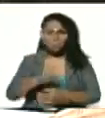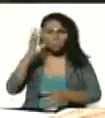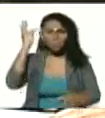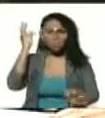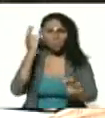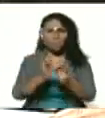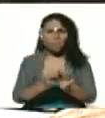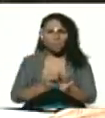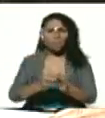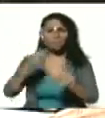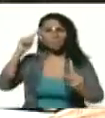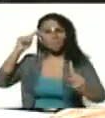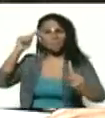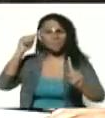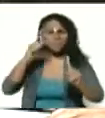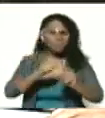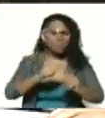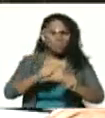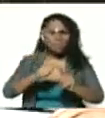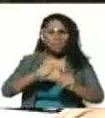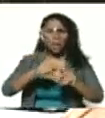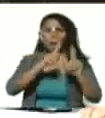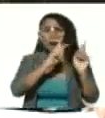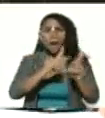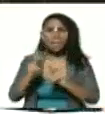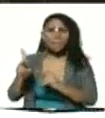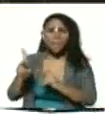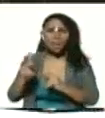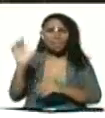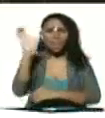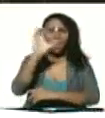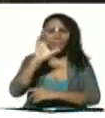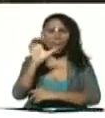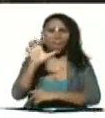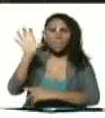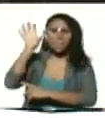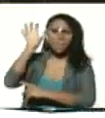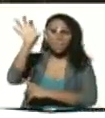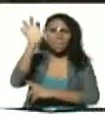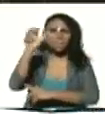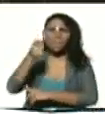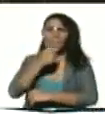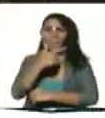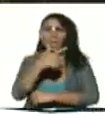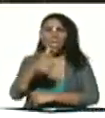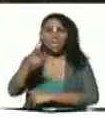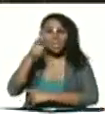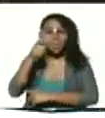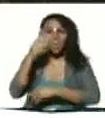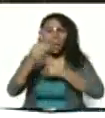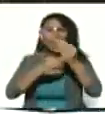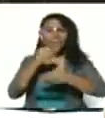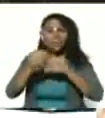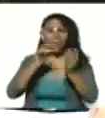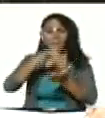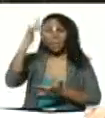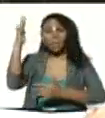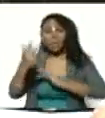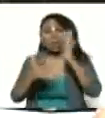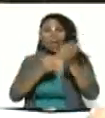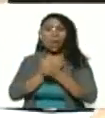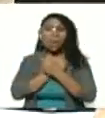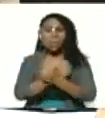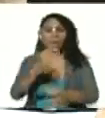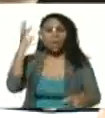con dedicación y el plan Caracas patriota bella y segura ha hecho un milagro por el amor